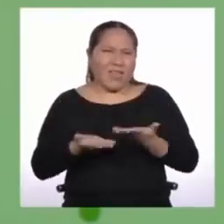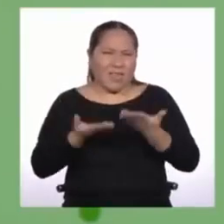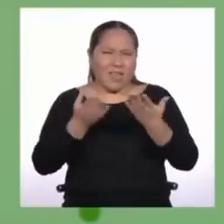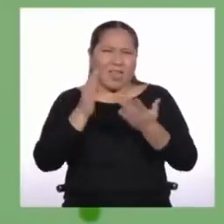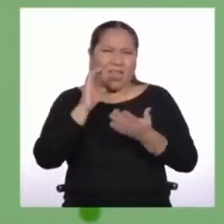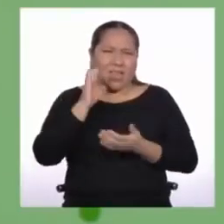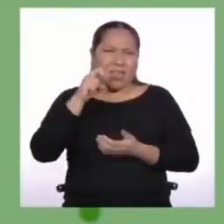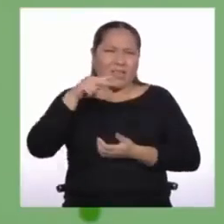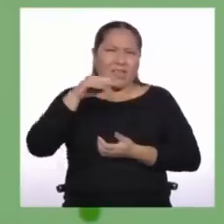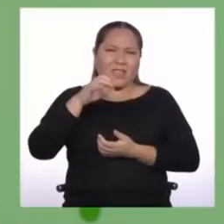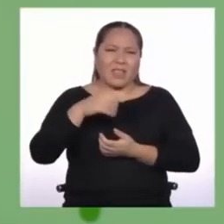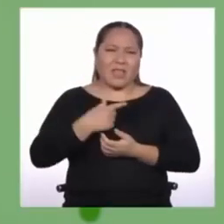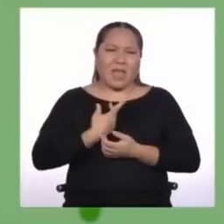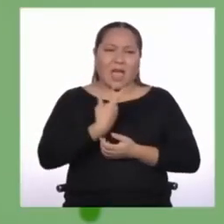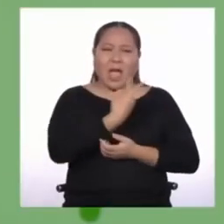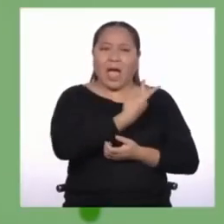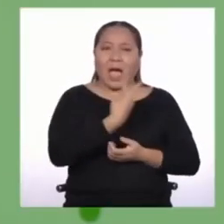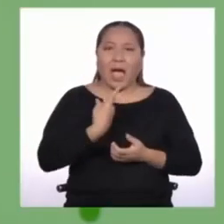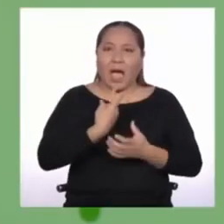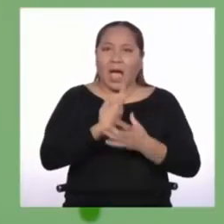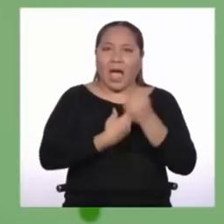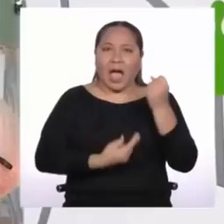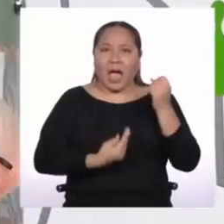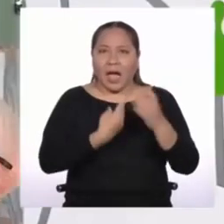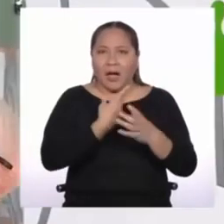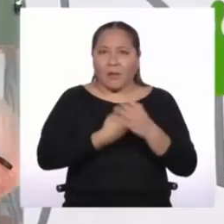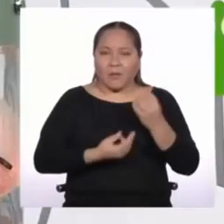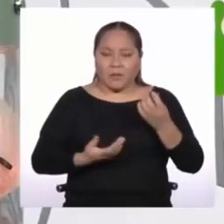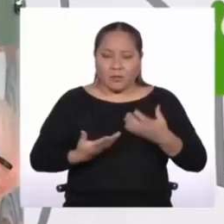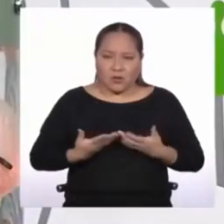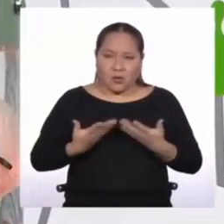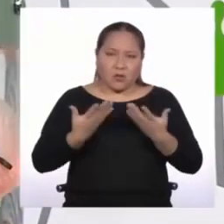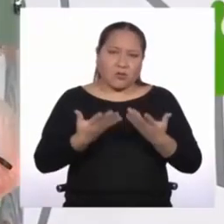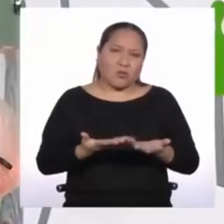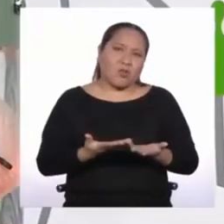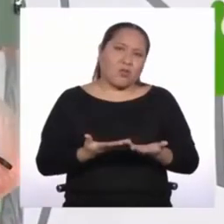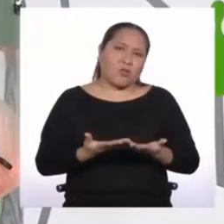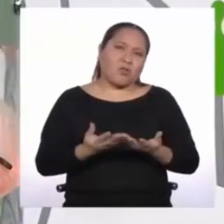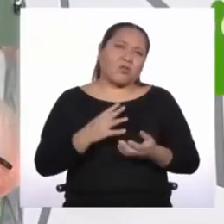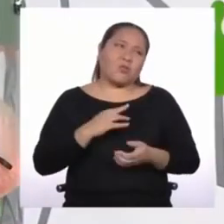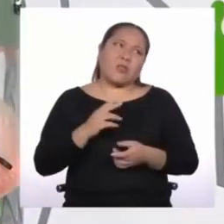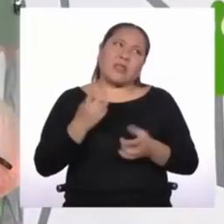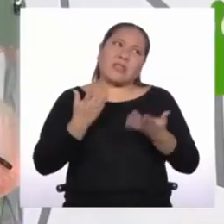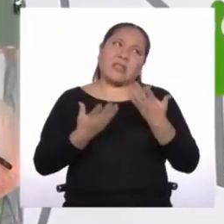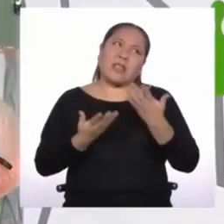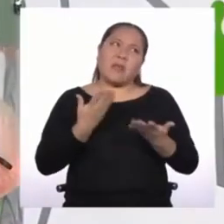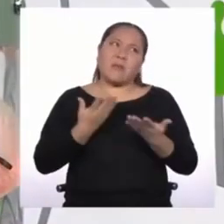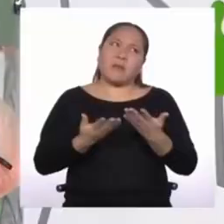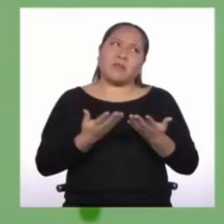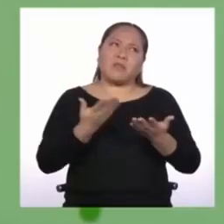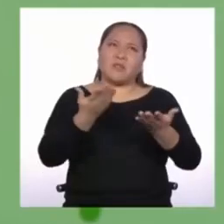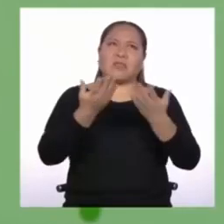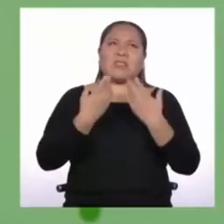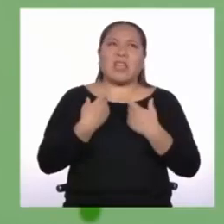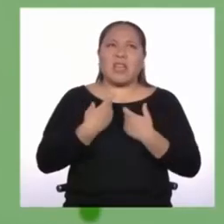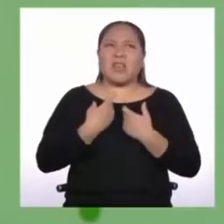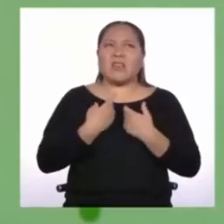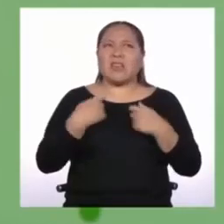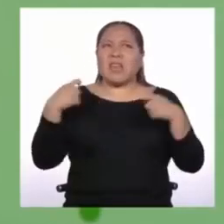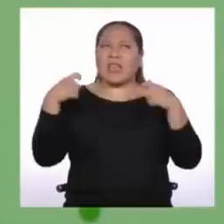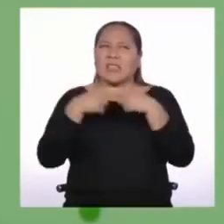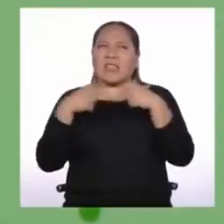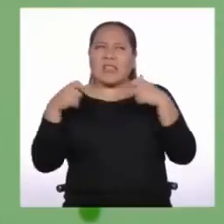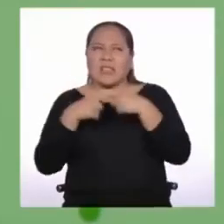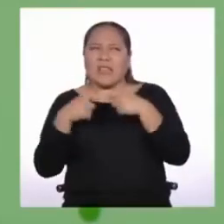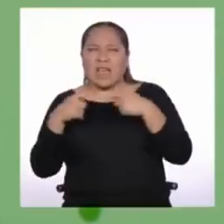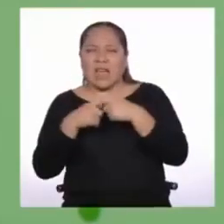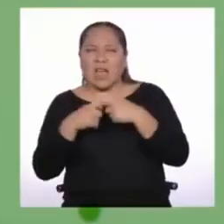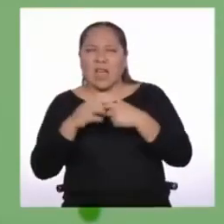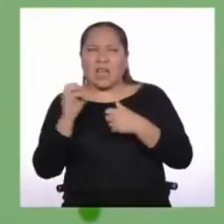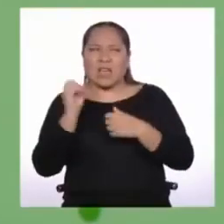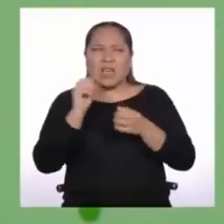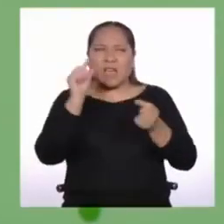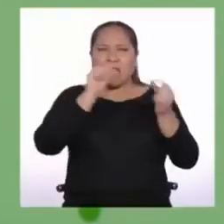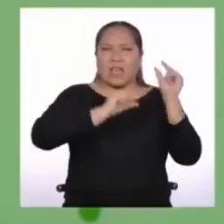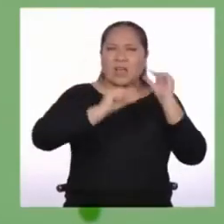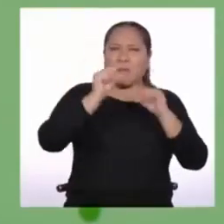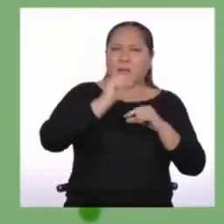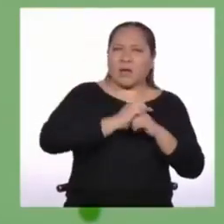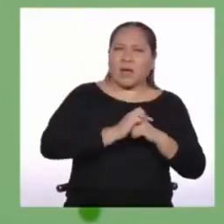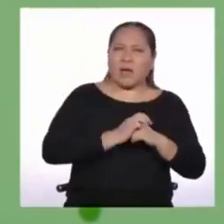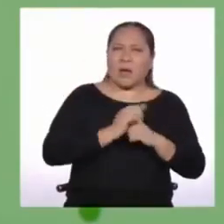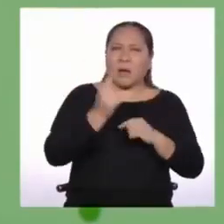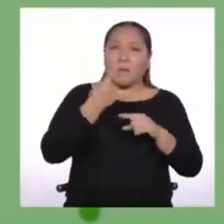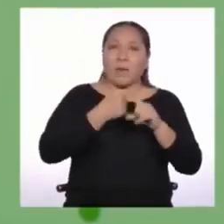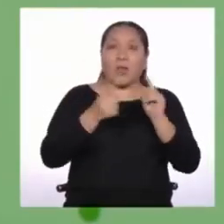mí como para Delta? Algo que genere energía química y eléctrica, pero sin electrocutarse como con el amigo Benjamín.